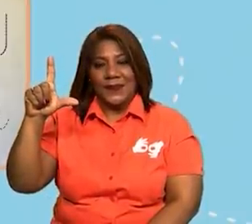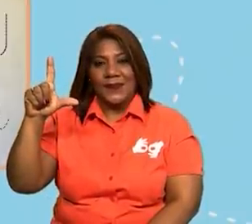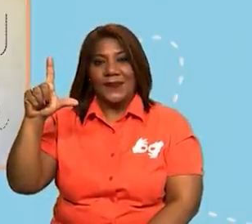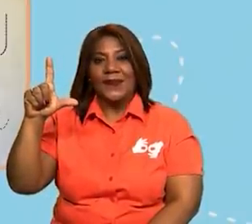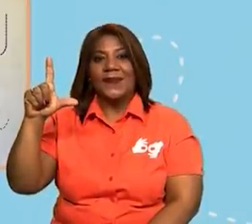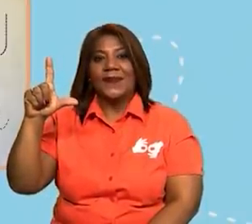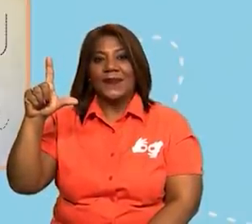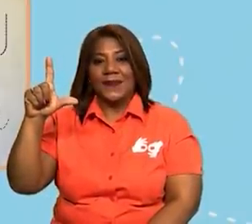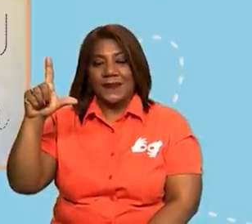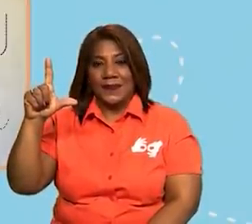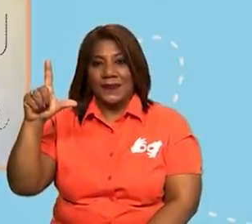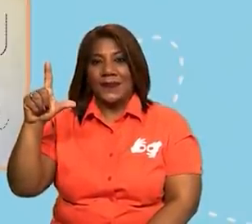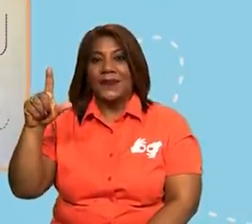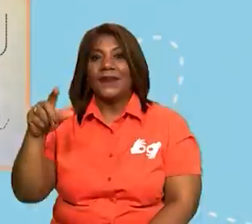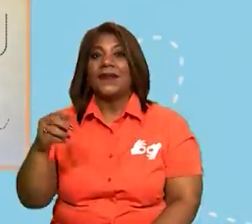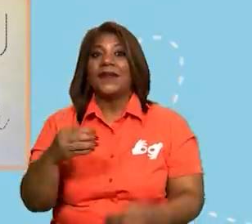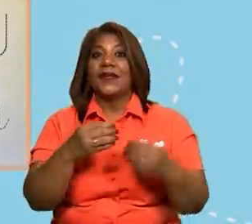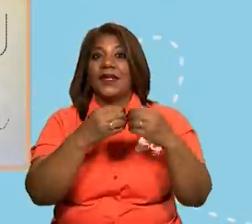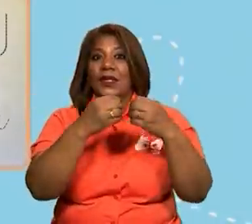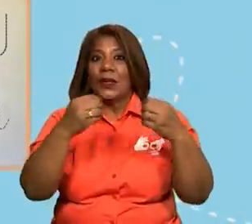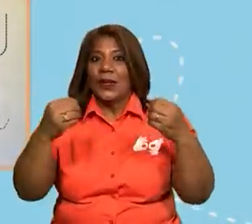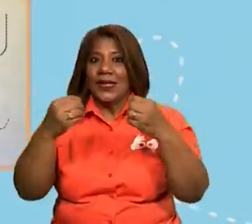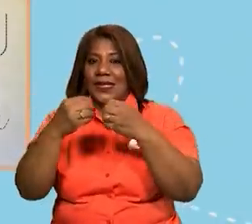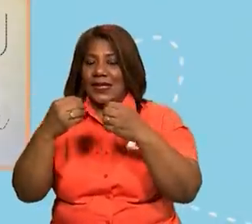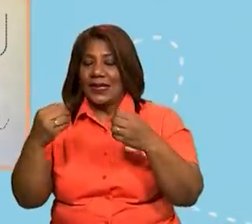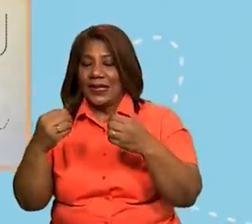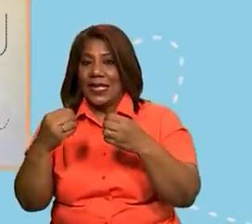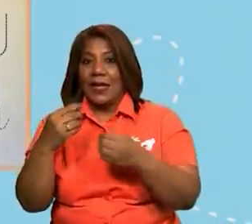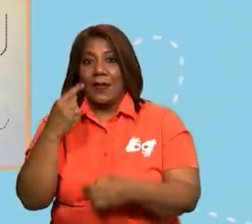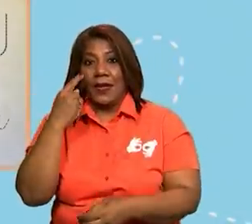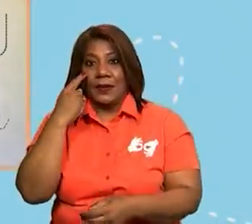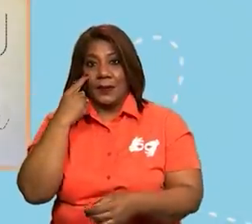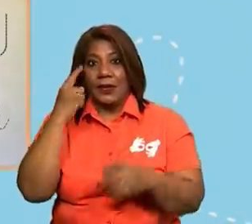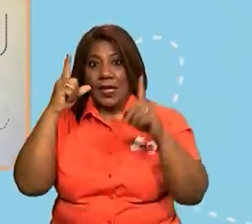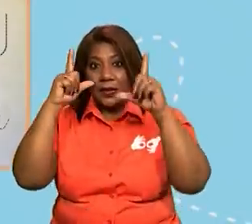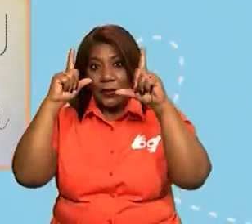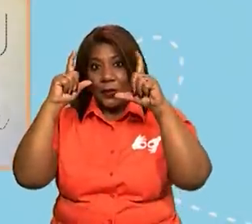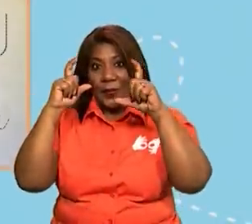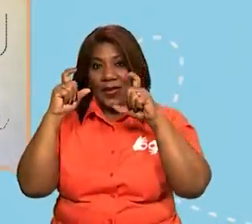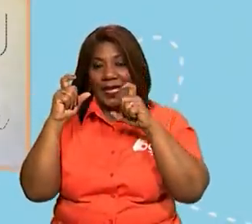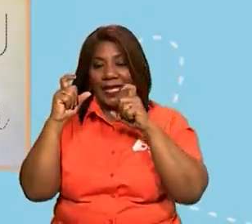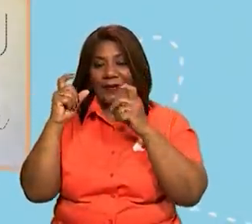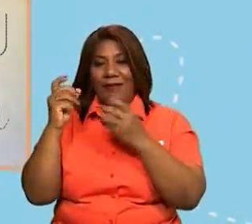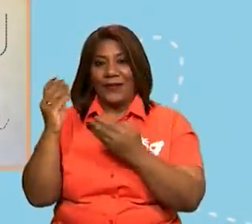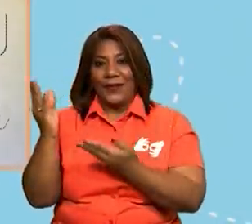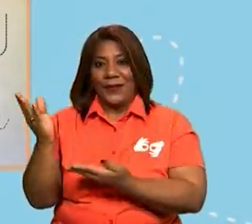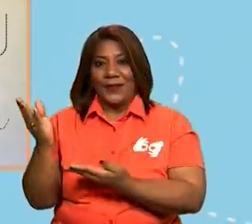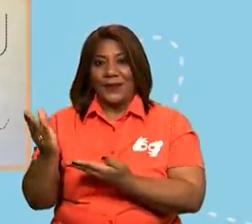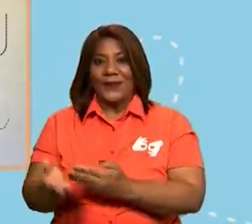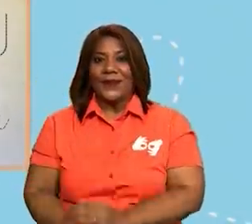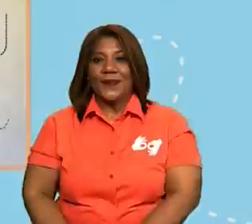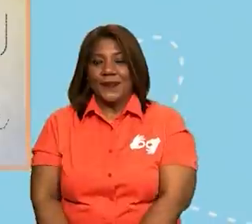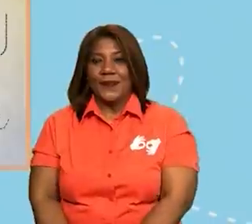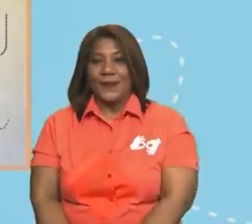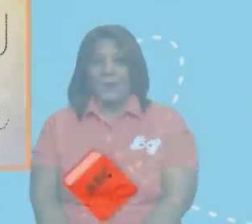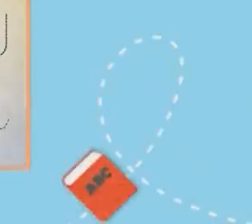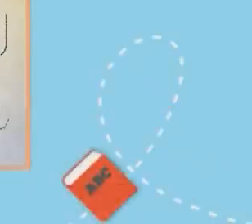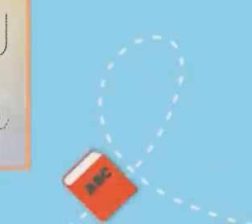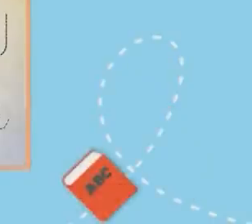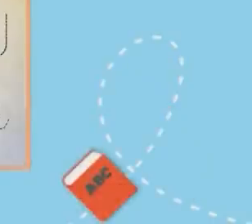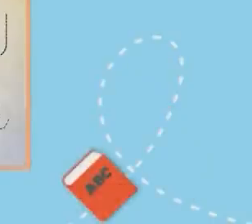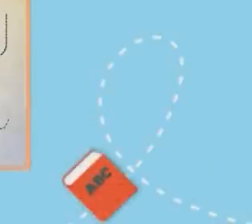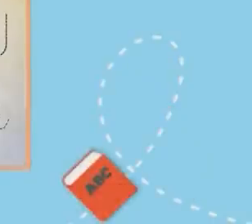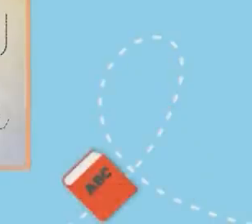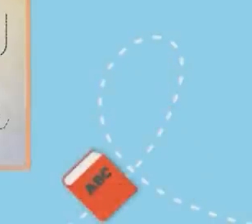sílabas. Entonces, vamos a tomar una captura de pantalla para que ustedes lo tengan en su cuaderno